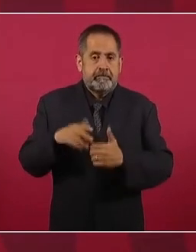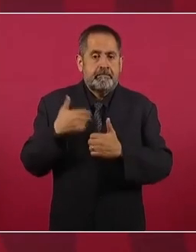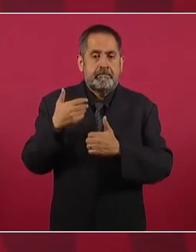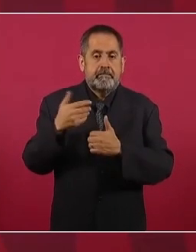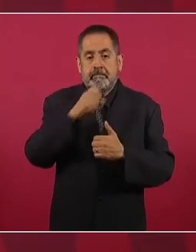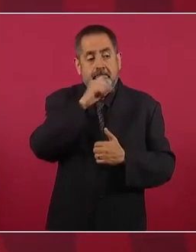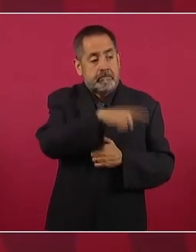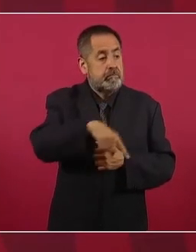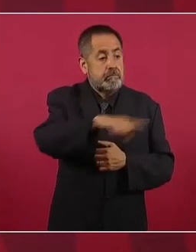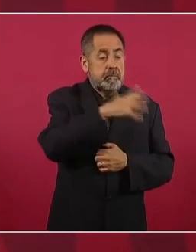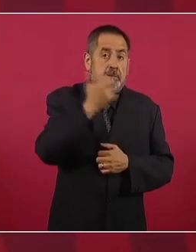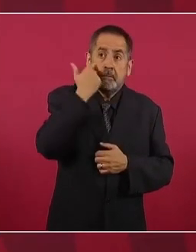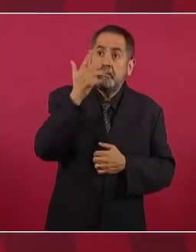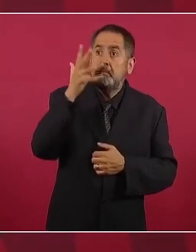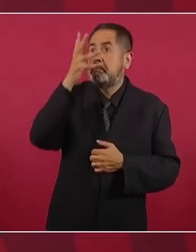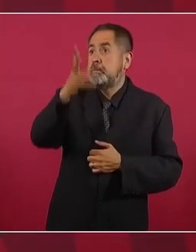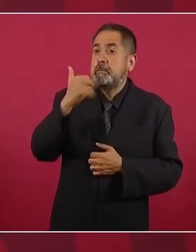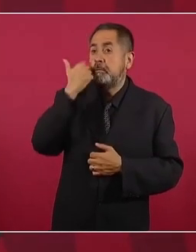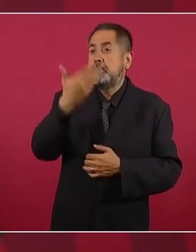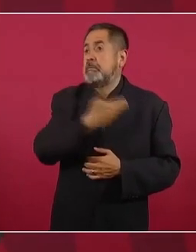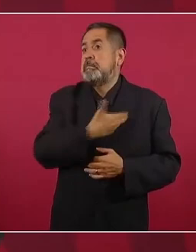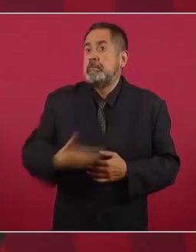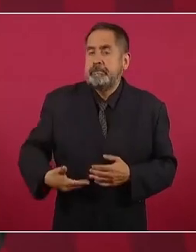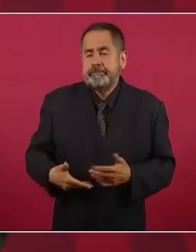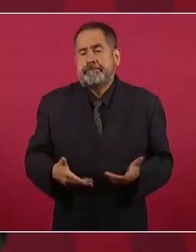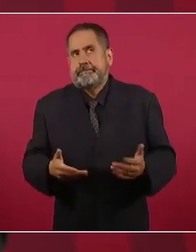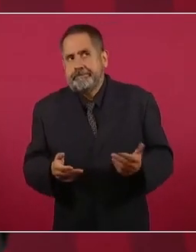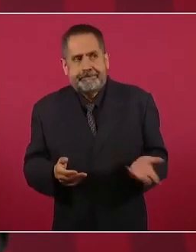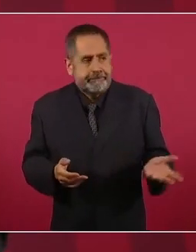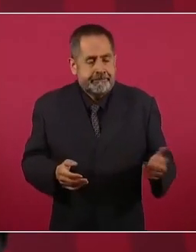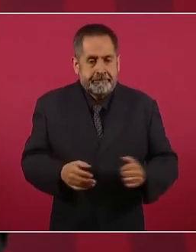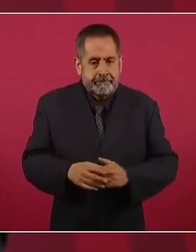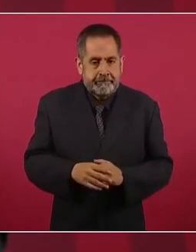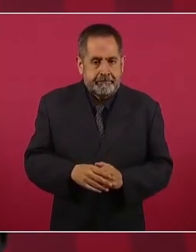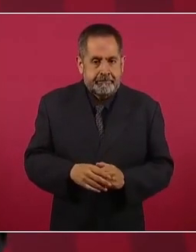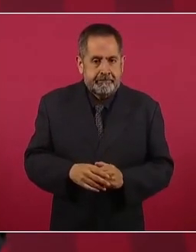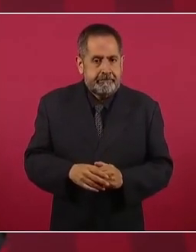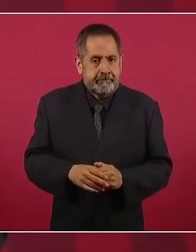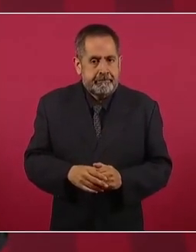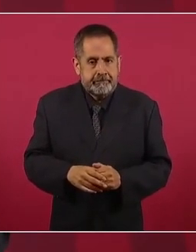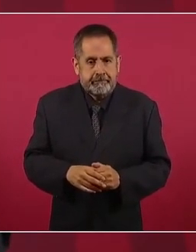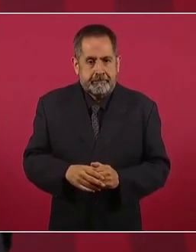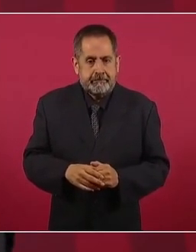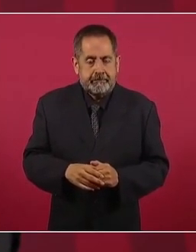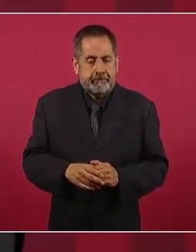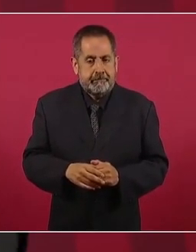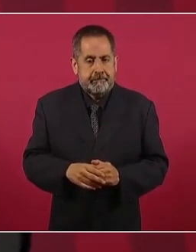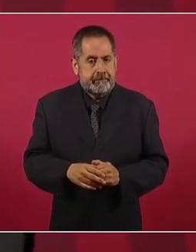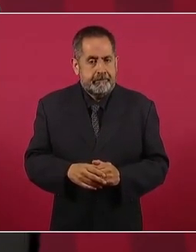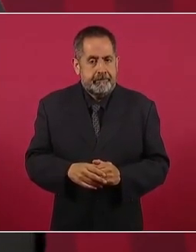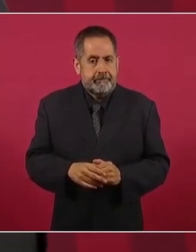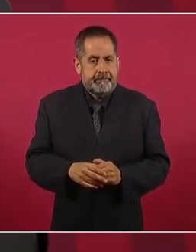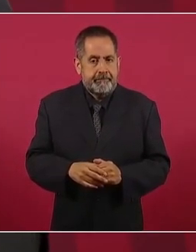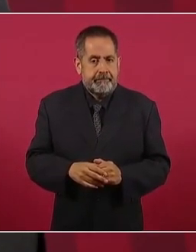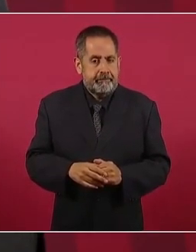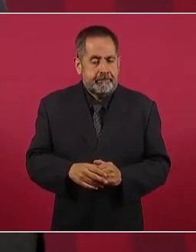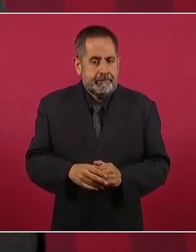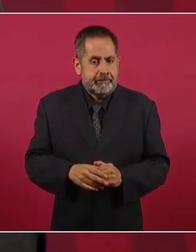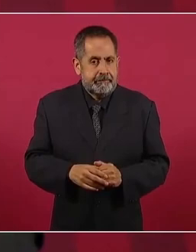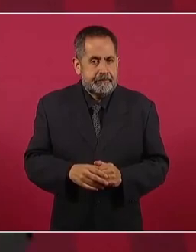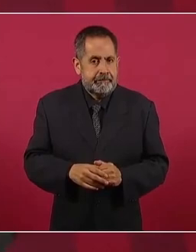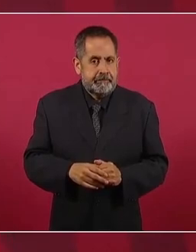presidencia, la